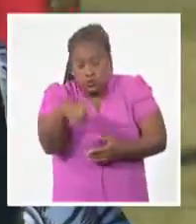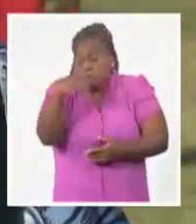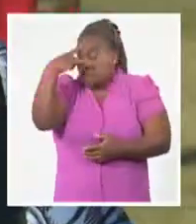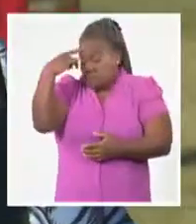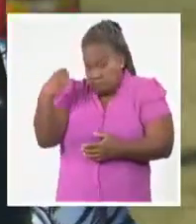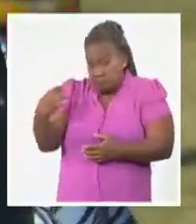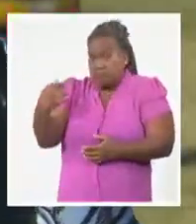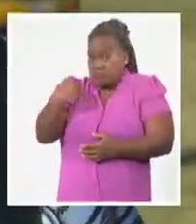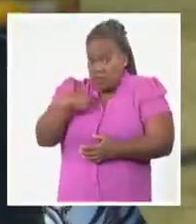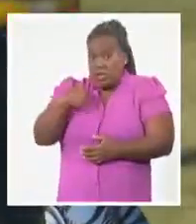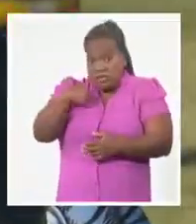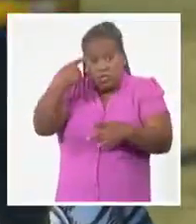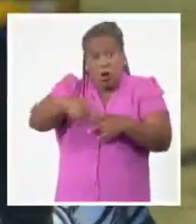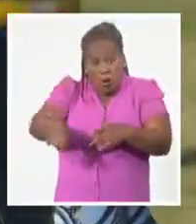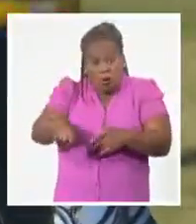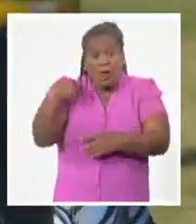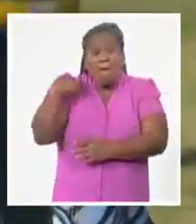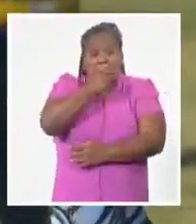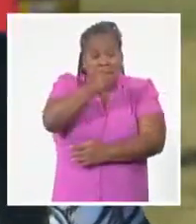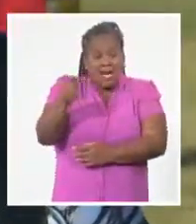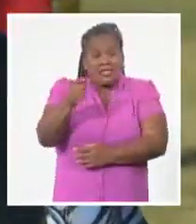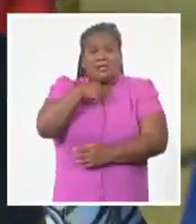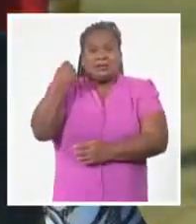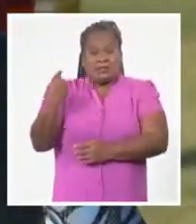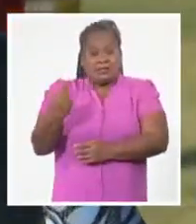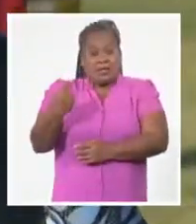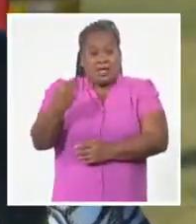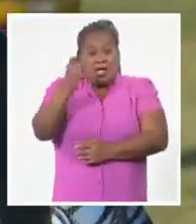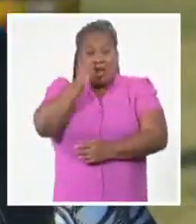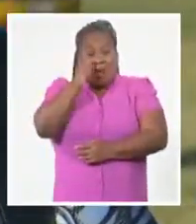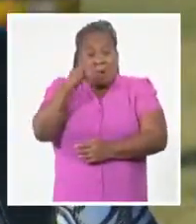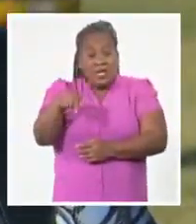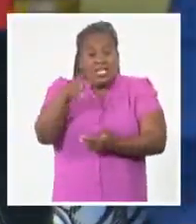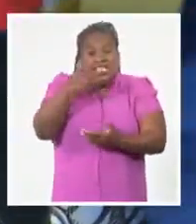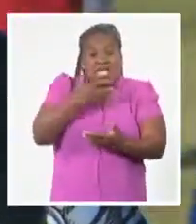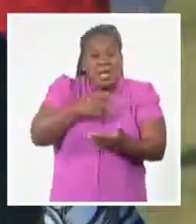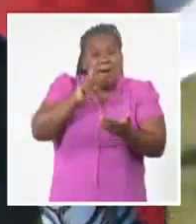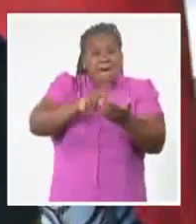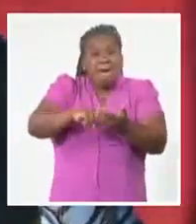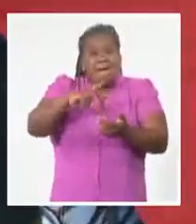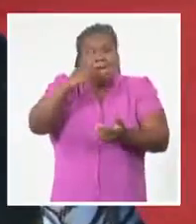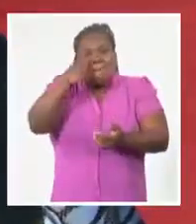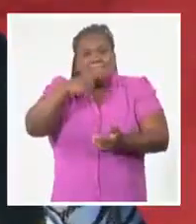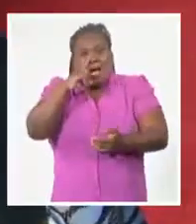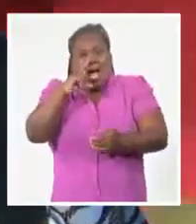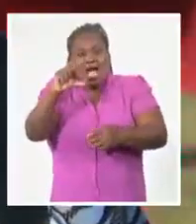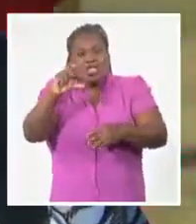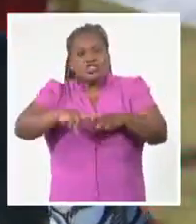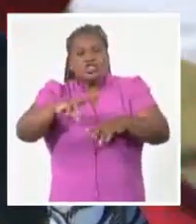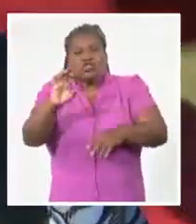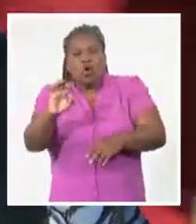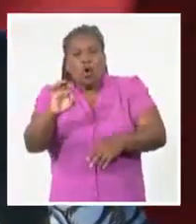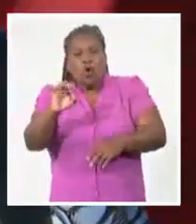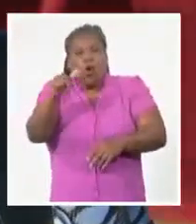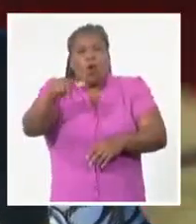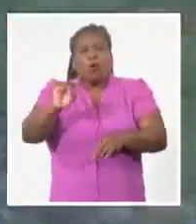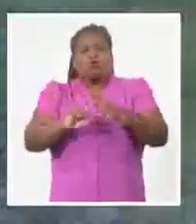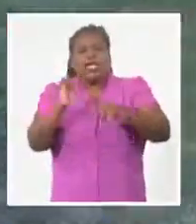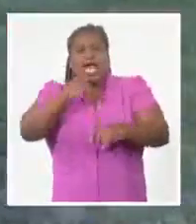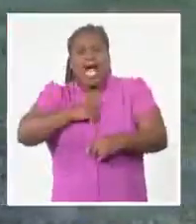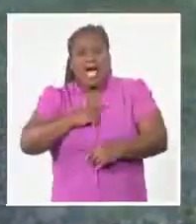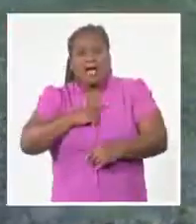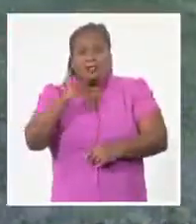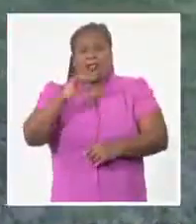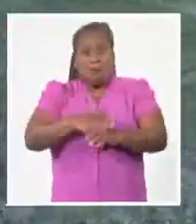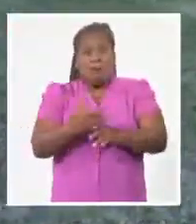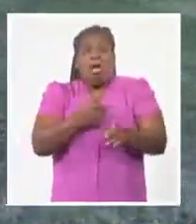alfabetizadora asesinada, porque el individuo era Pancho Jutía. Después yo lo supe con posterioridad y